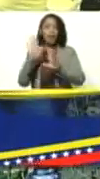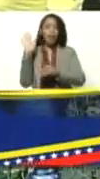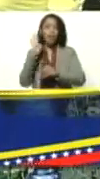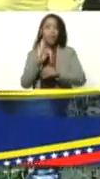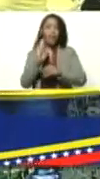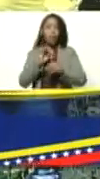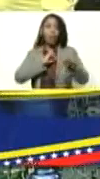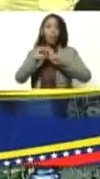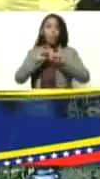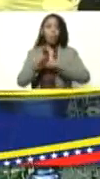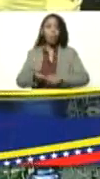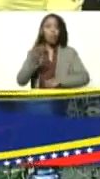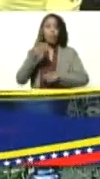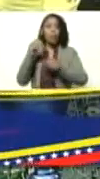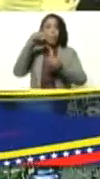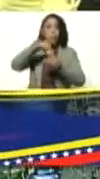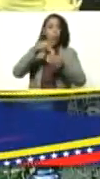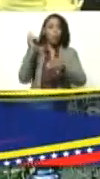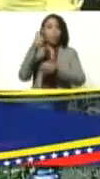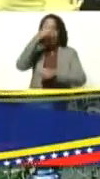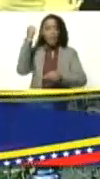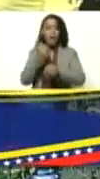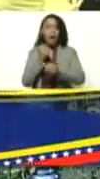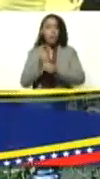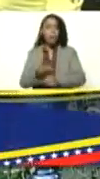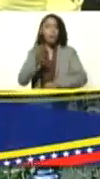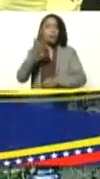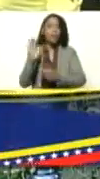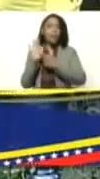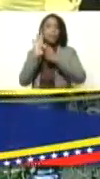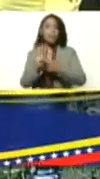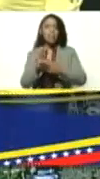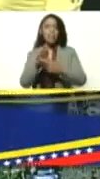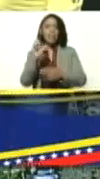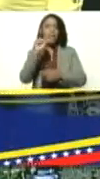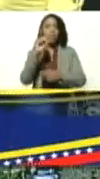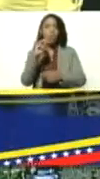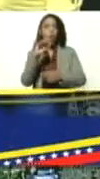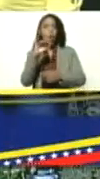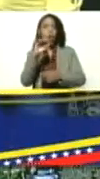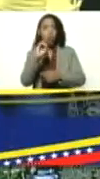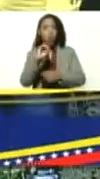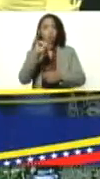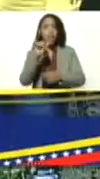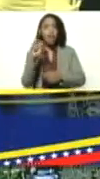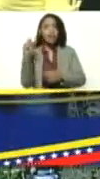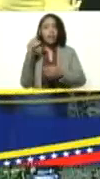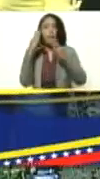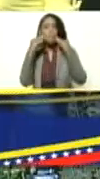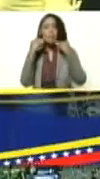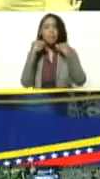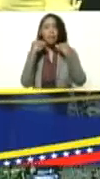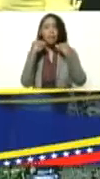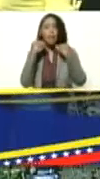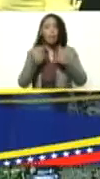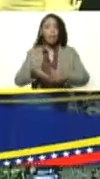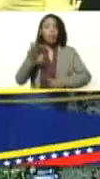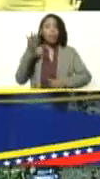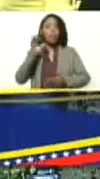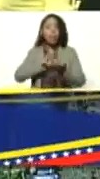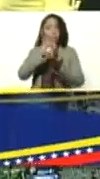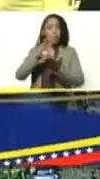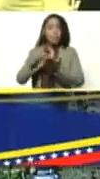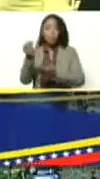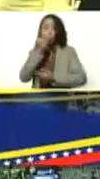dinámica importante del cultivo de la soya porque representa un rubro estratégico para la alimentación de por